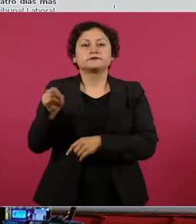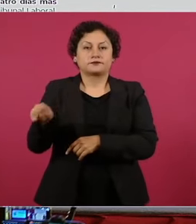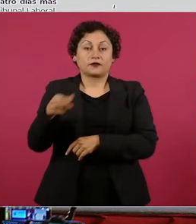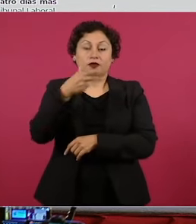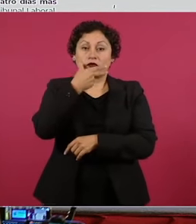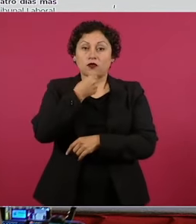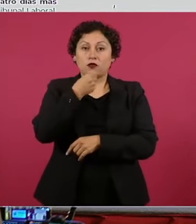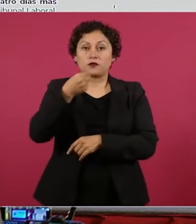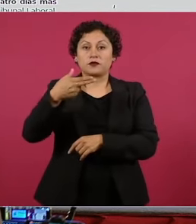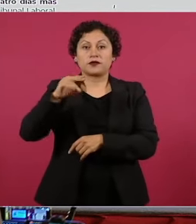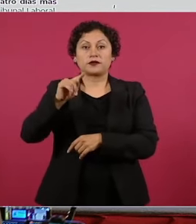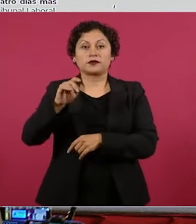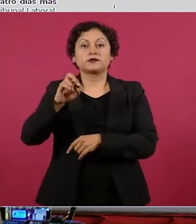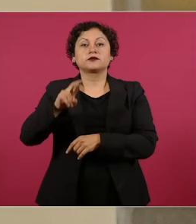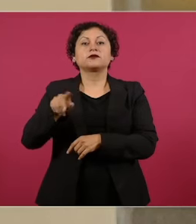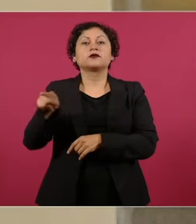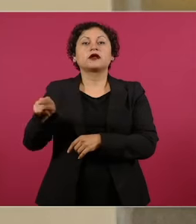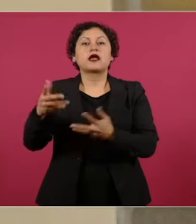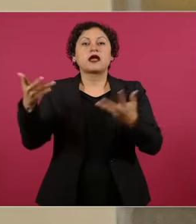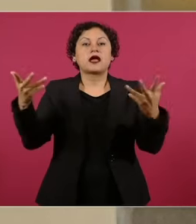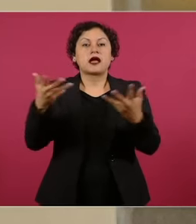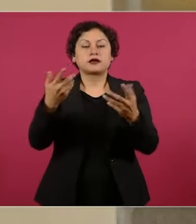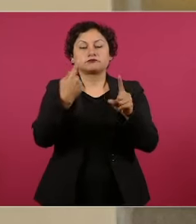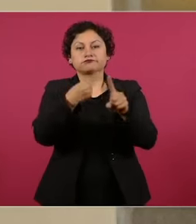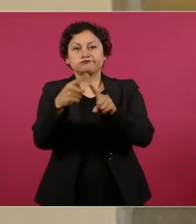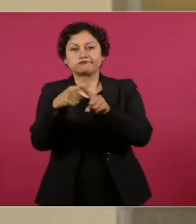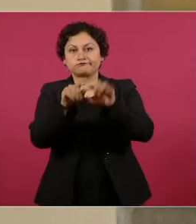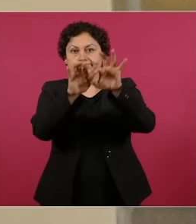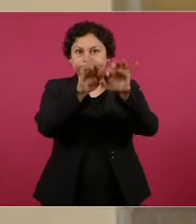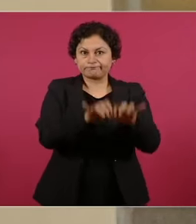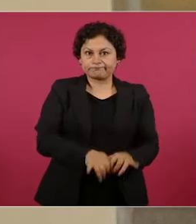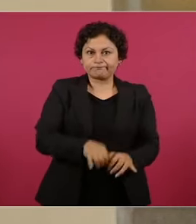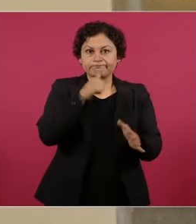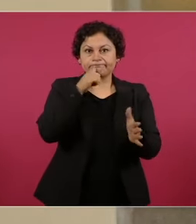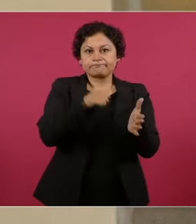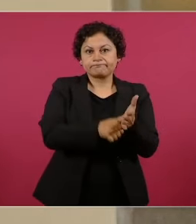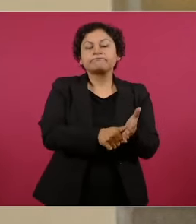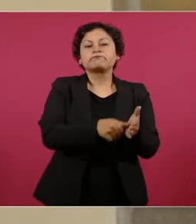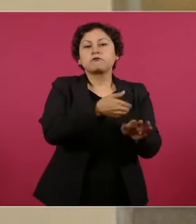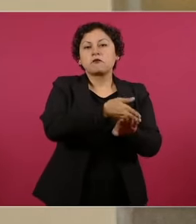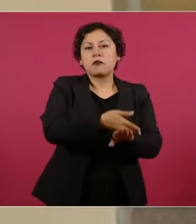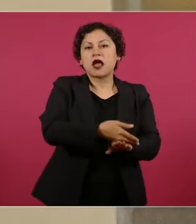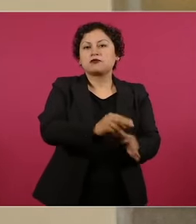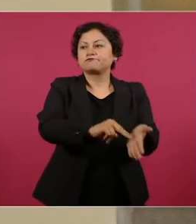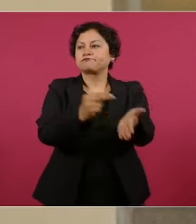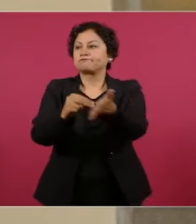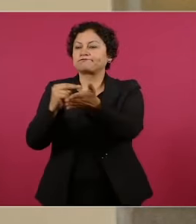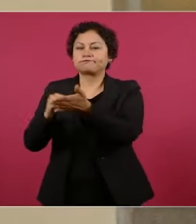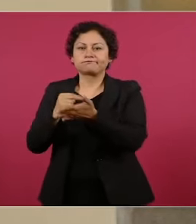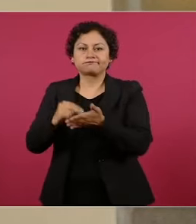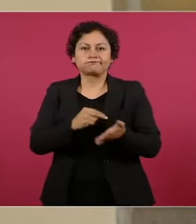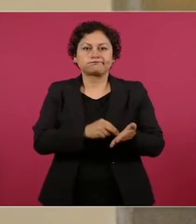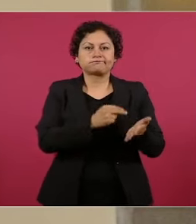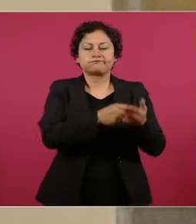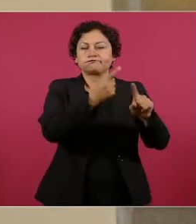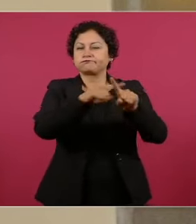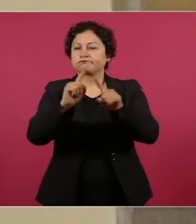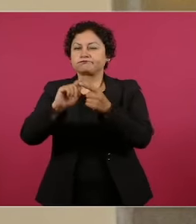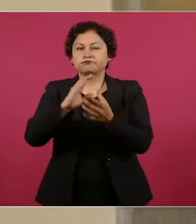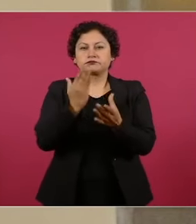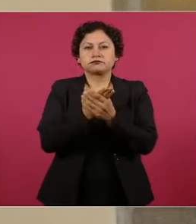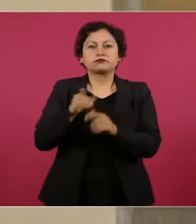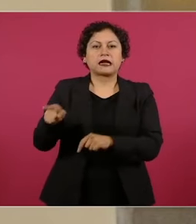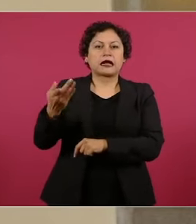otras cosas habría elaborado razones actuariales firmadas en blanco o incompletas en diversos expedientes a su cargo.